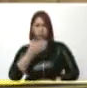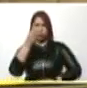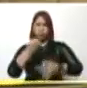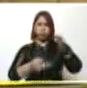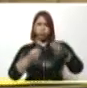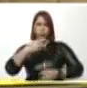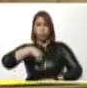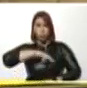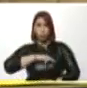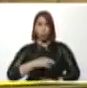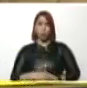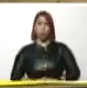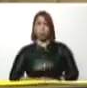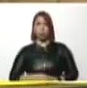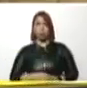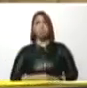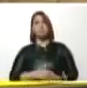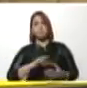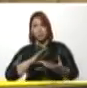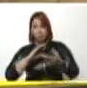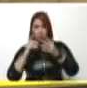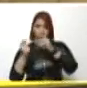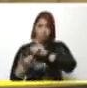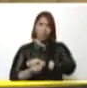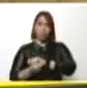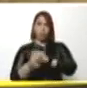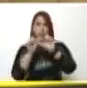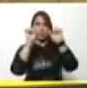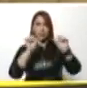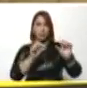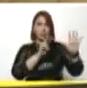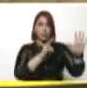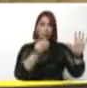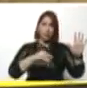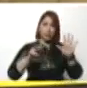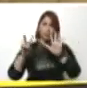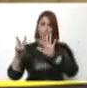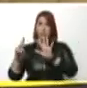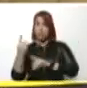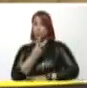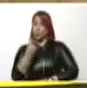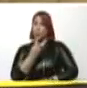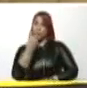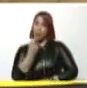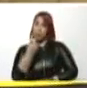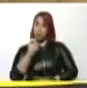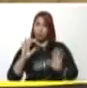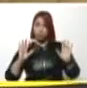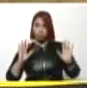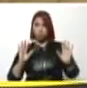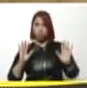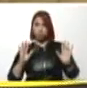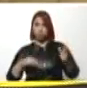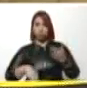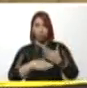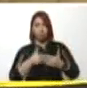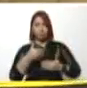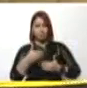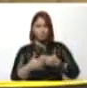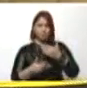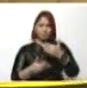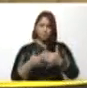nosotros pasaríamos otra vez al sistema 7 más 7. Solo si hiciera falta, vamos llevando,